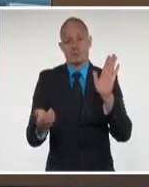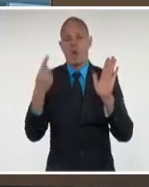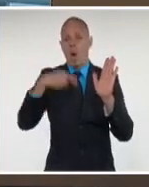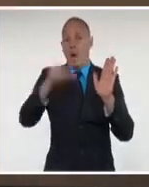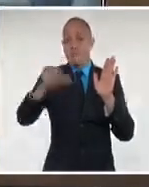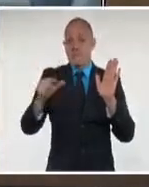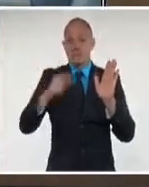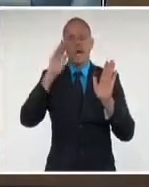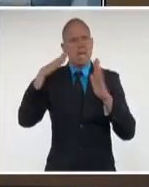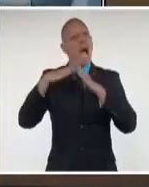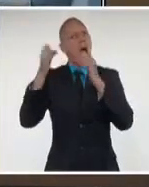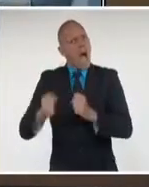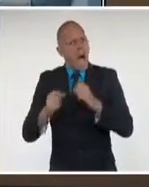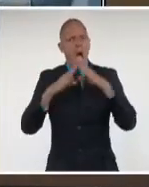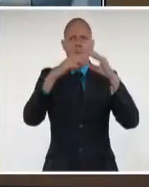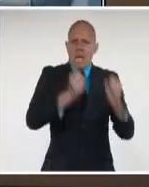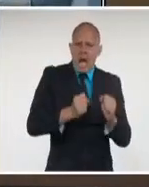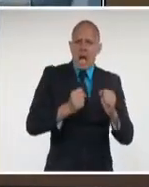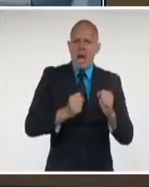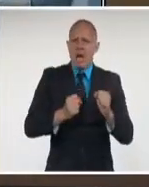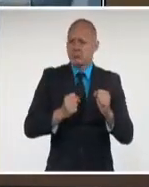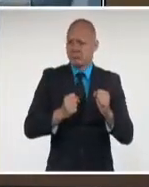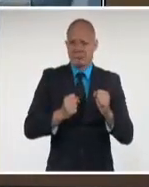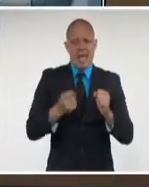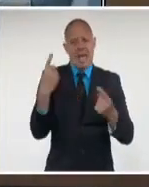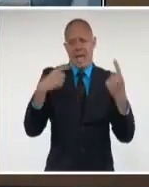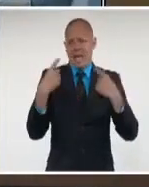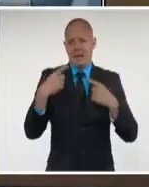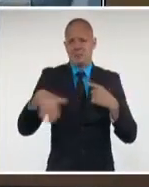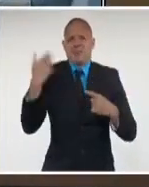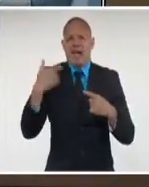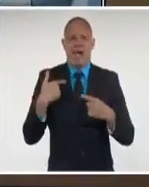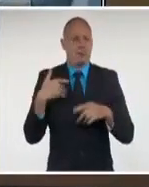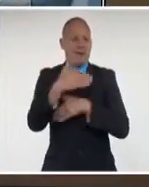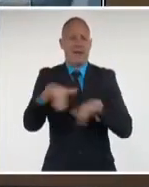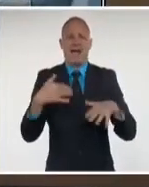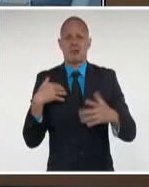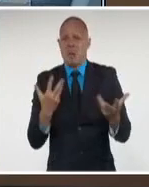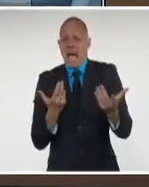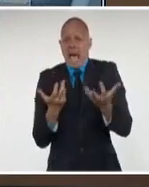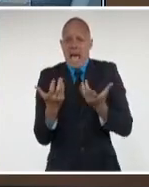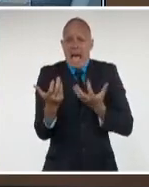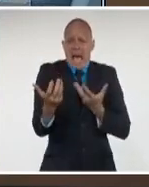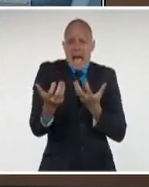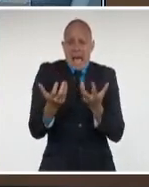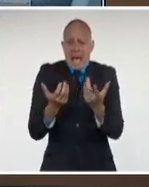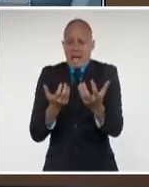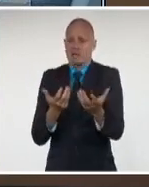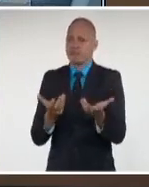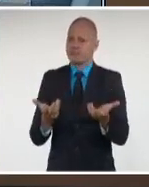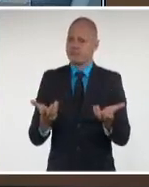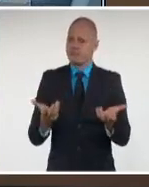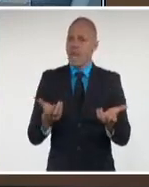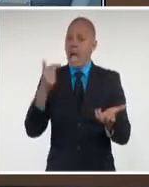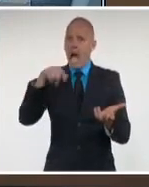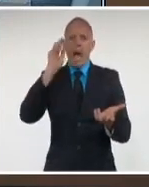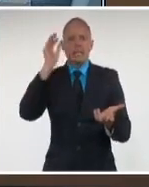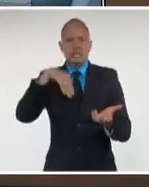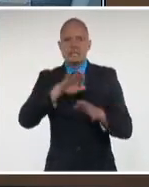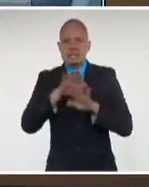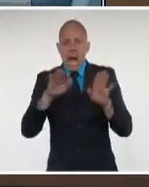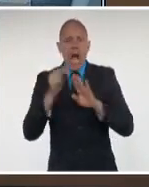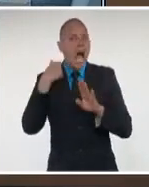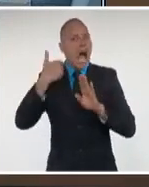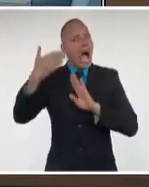hoy todas las provincias estén en fase de transmisión comunitaria, algo que nunca se había aplicado en Cuba, no es solo cuestión de